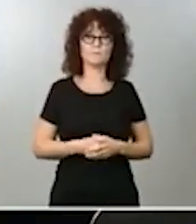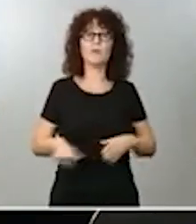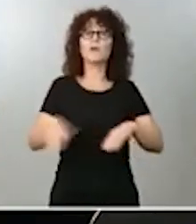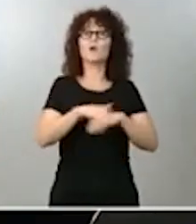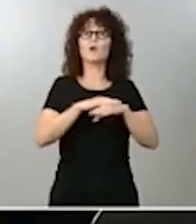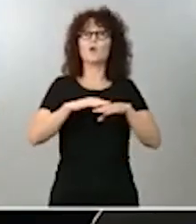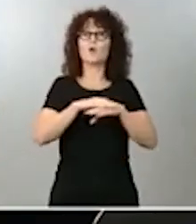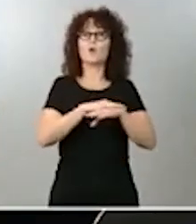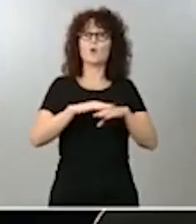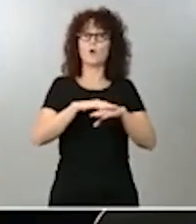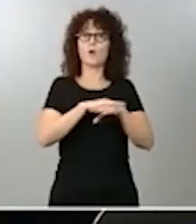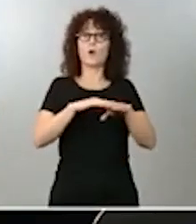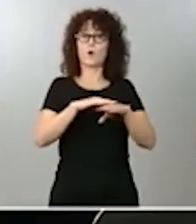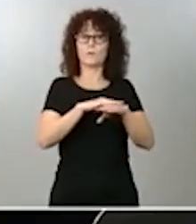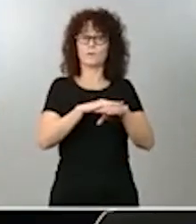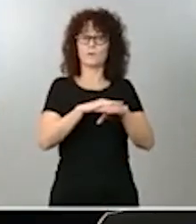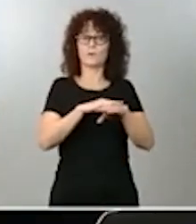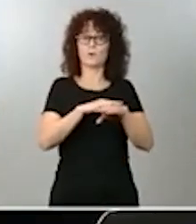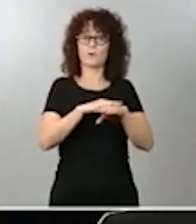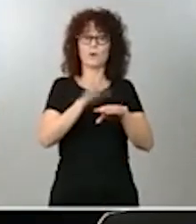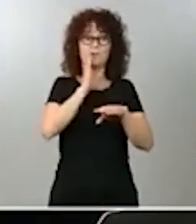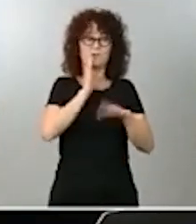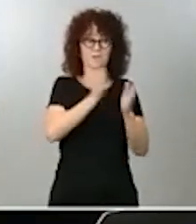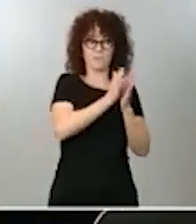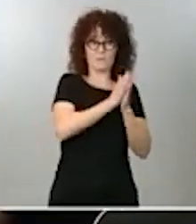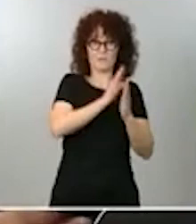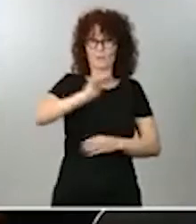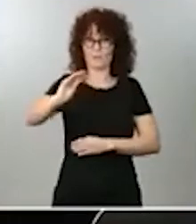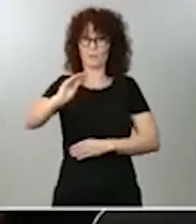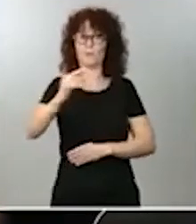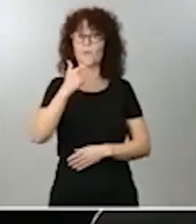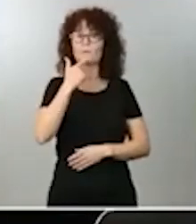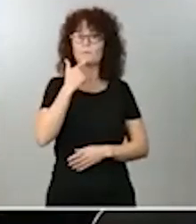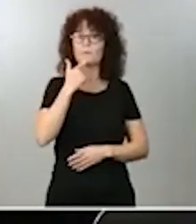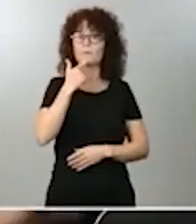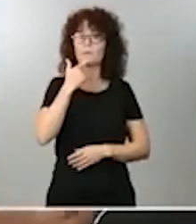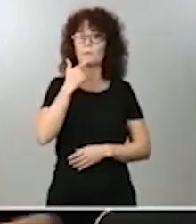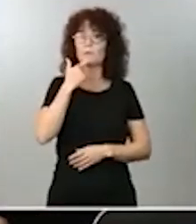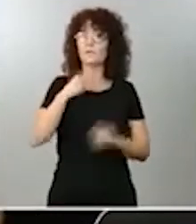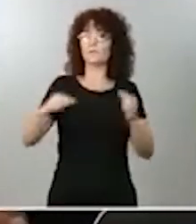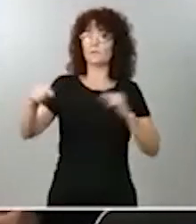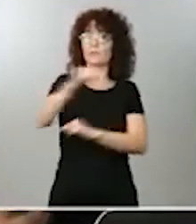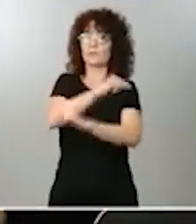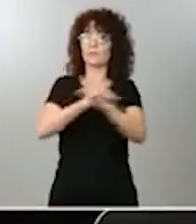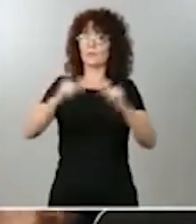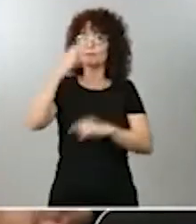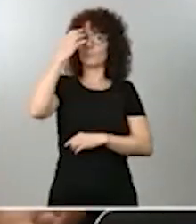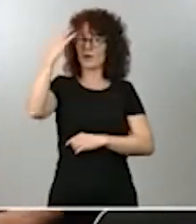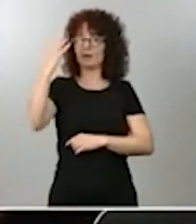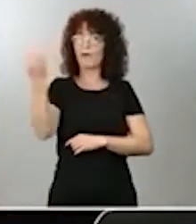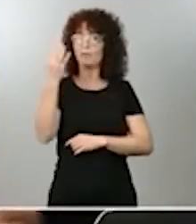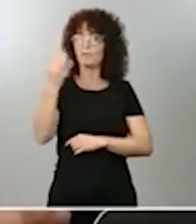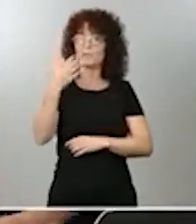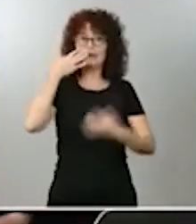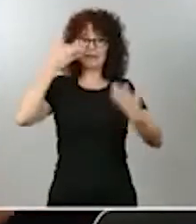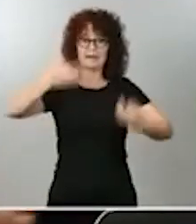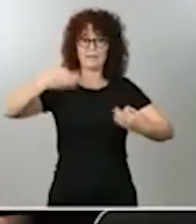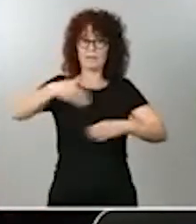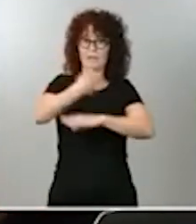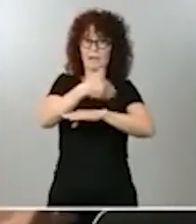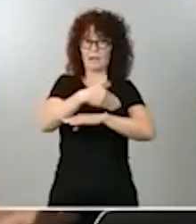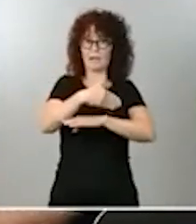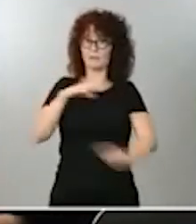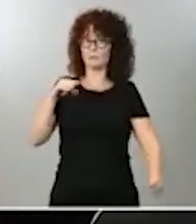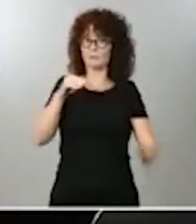Sato le preguntaba por el debate de la monarquía, pues con esta realidad que hay en la calle. No sé con qué se refiere a ser